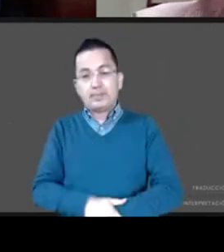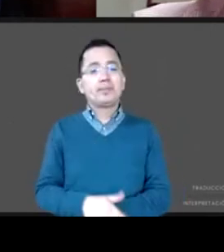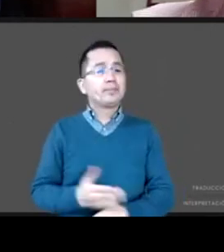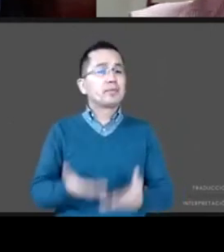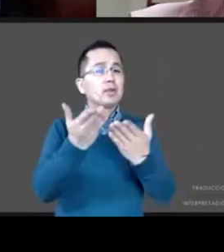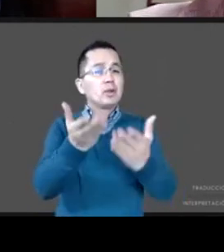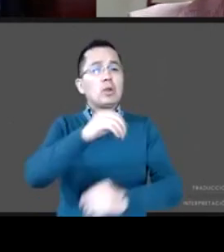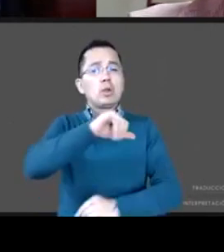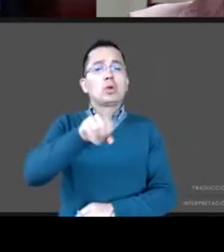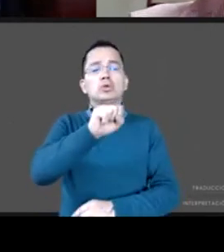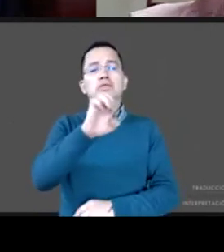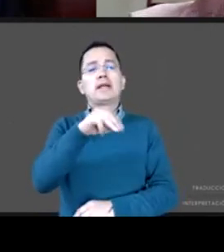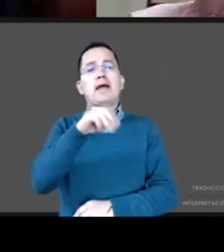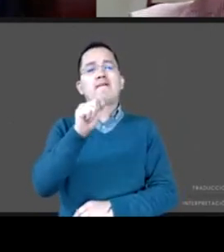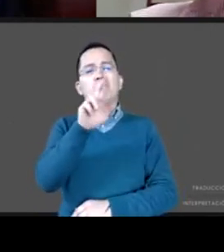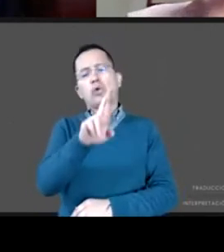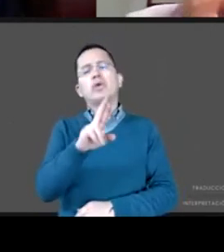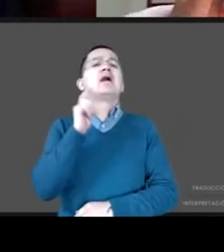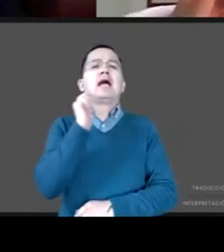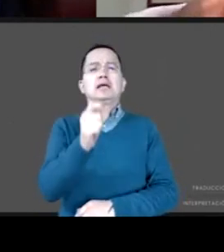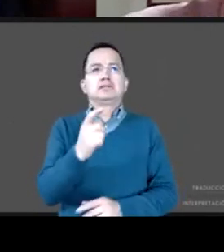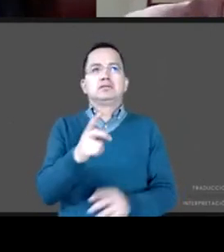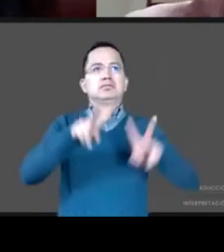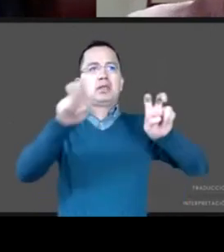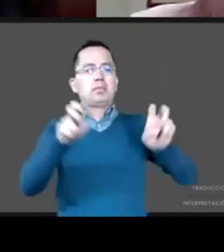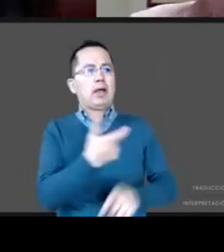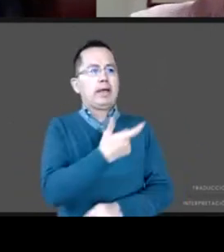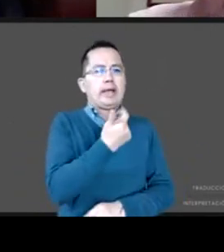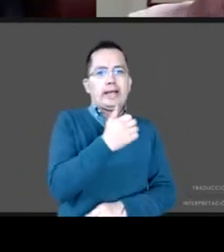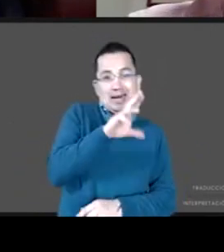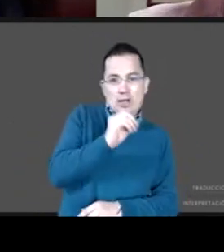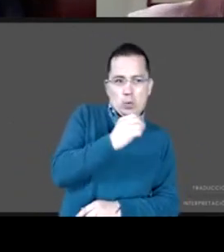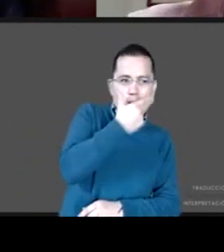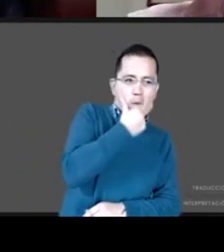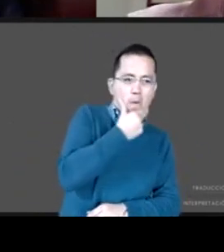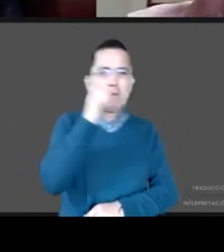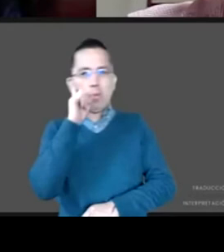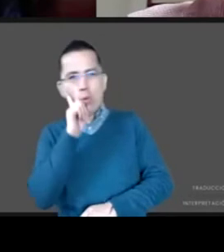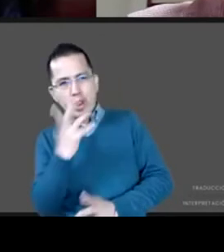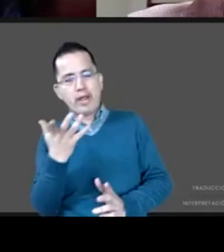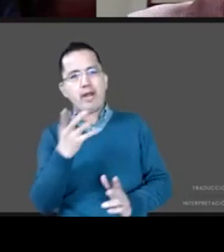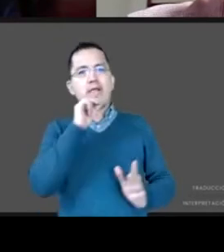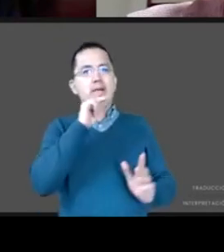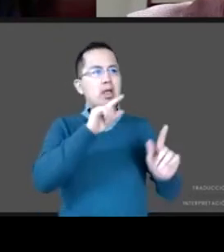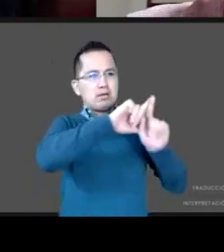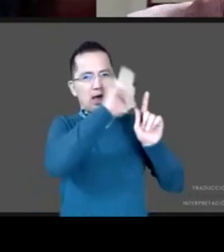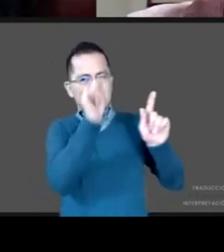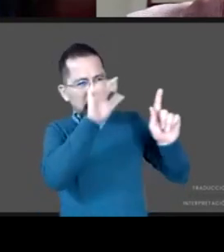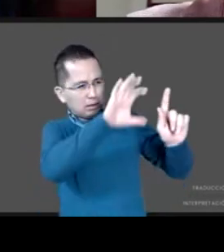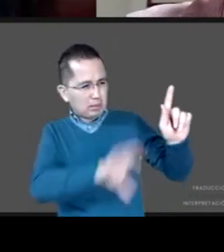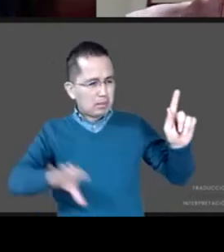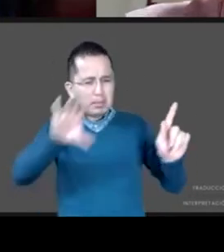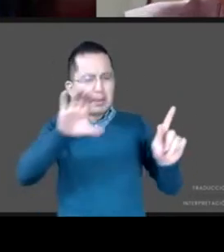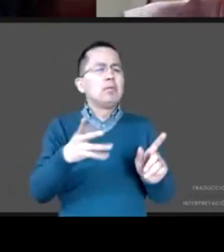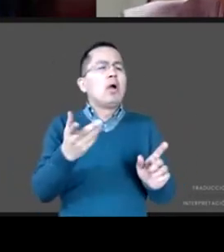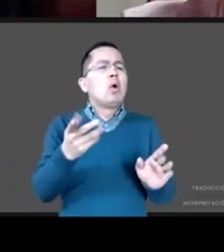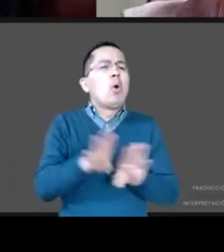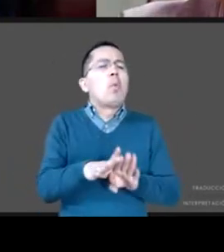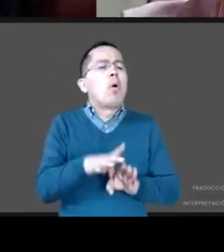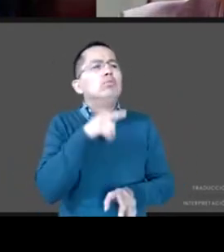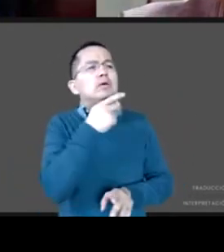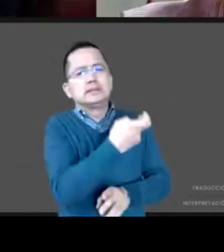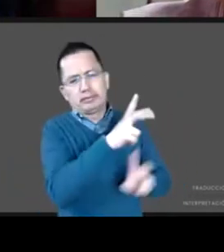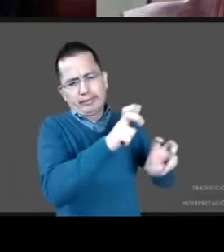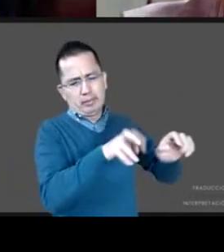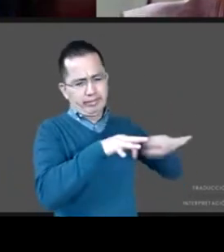género, diversidad regional, diversidad familiar, con respecto a las personas que promueven el trabajo infantil. Le ruego